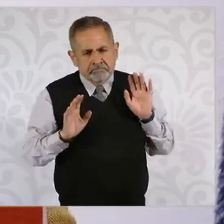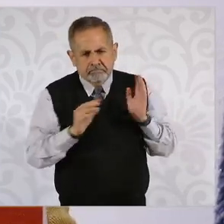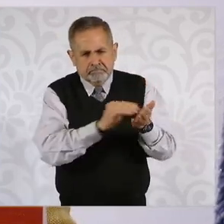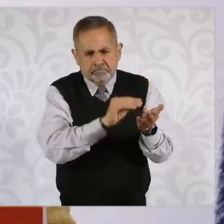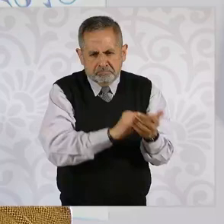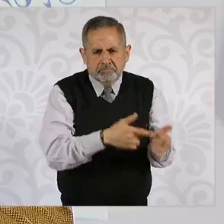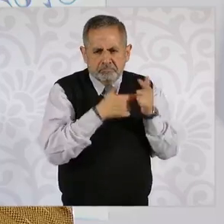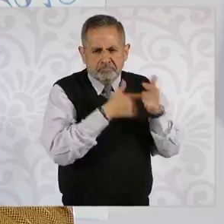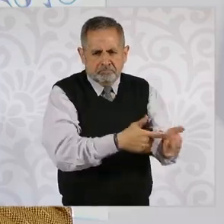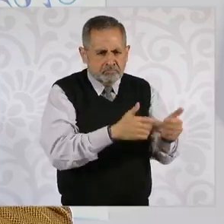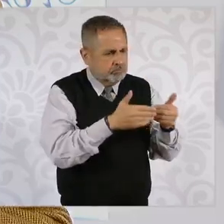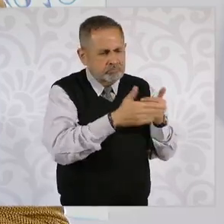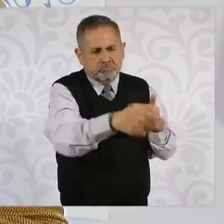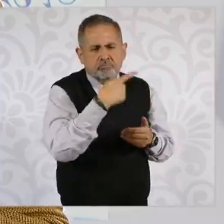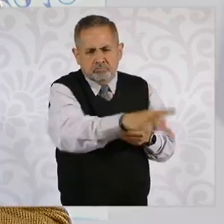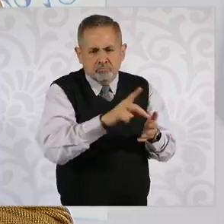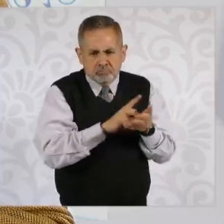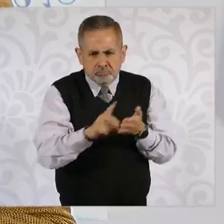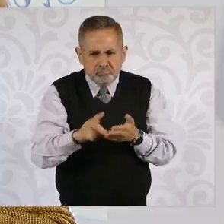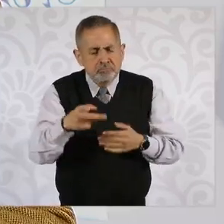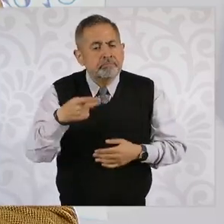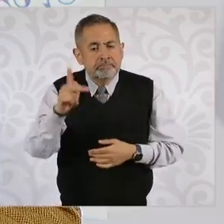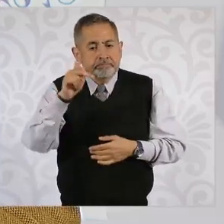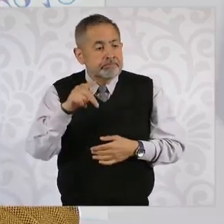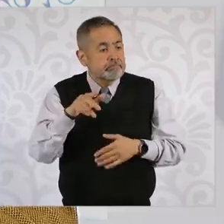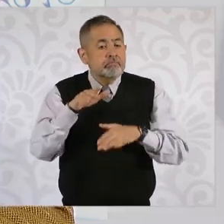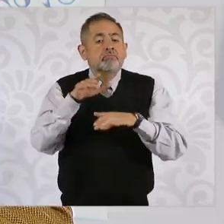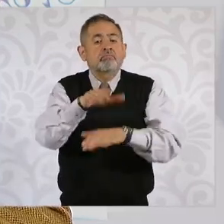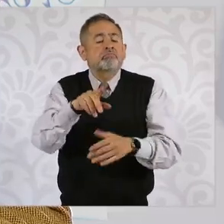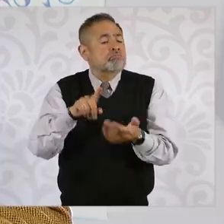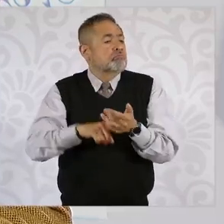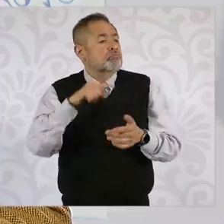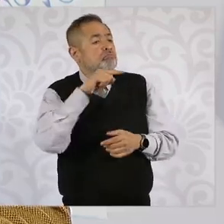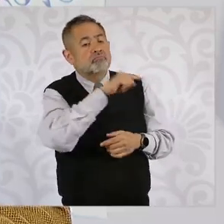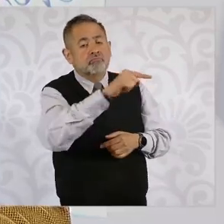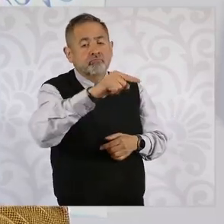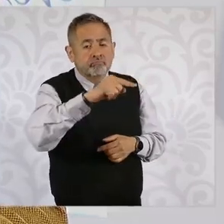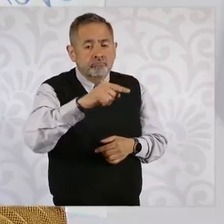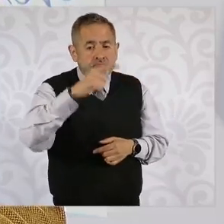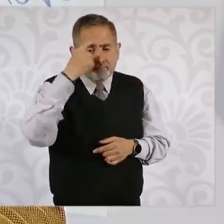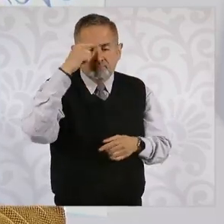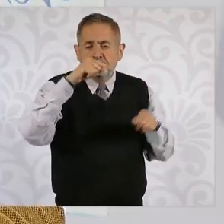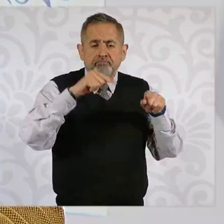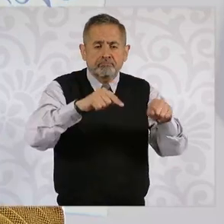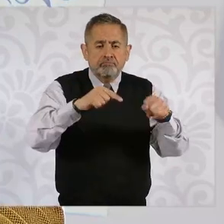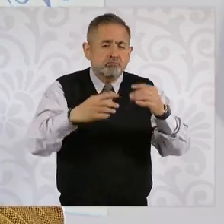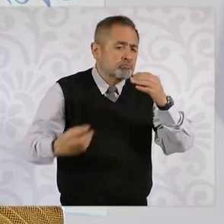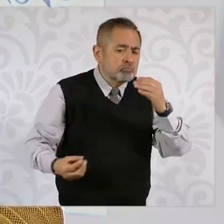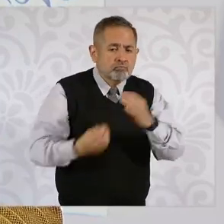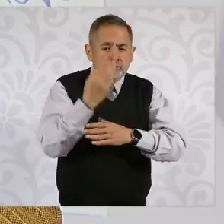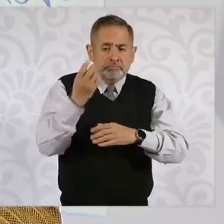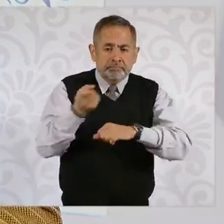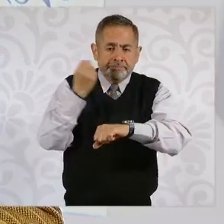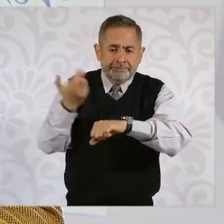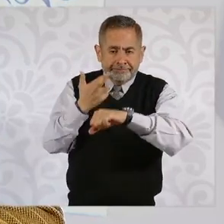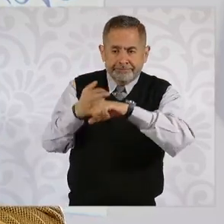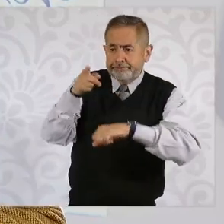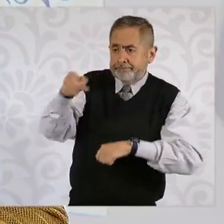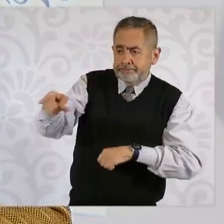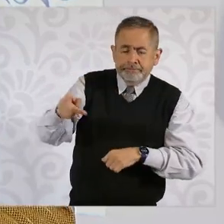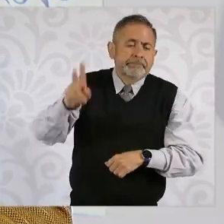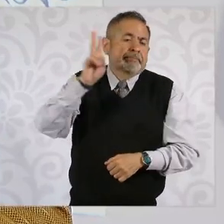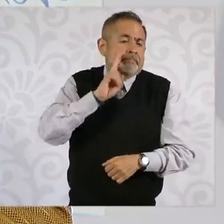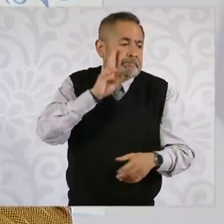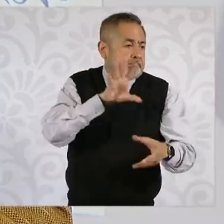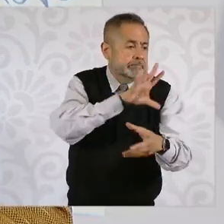a mantener sus derechos, pero llegando a la nueva secretaría pues habrá que ver.